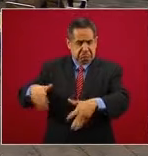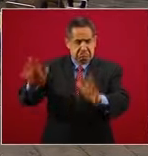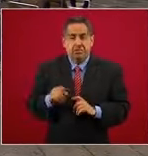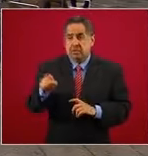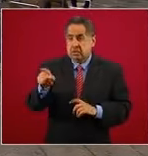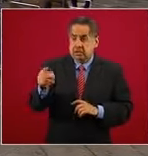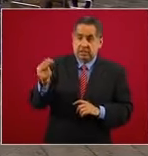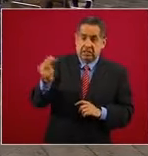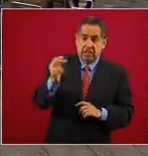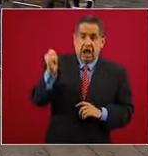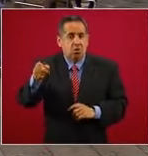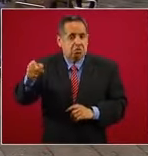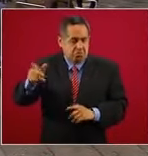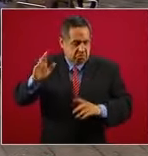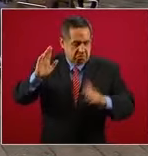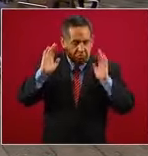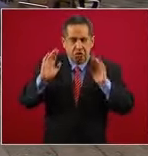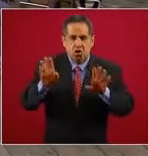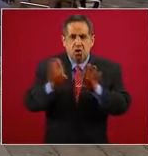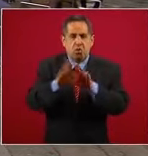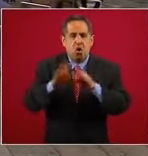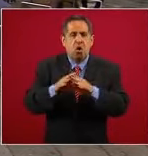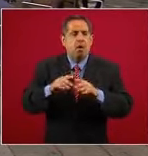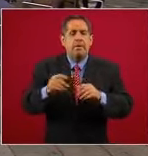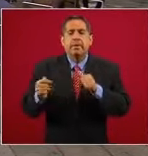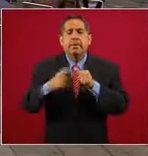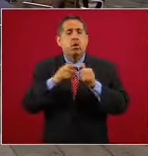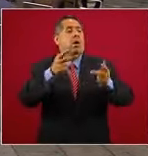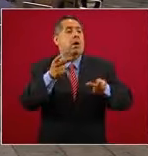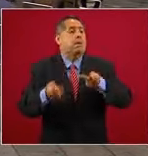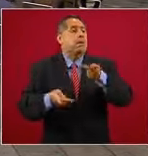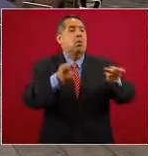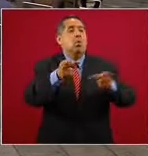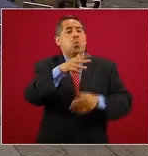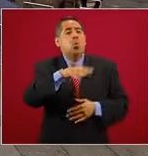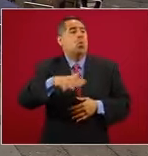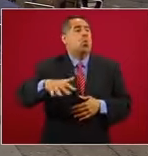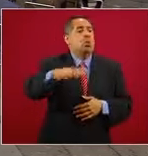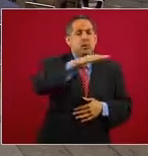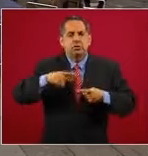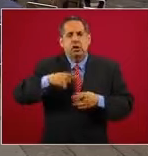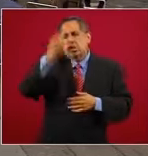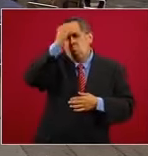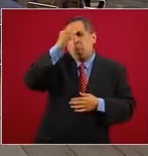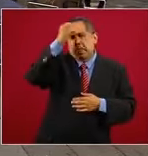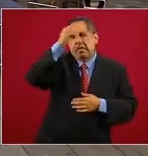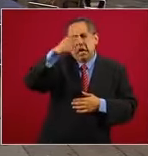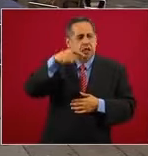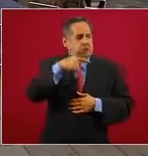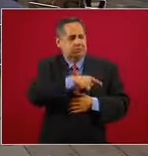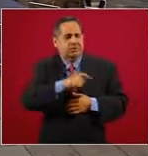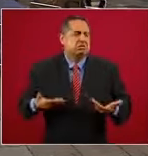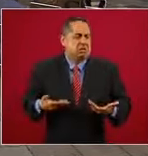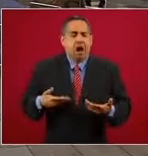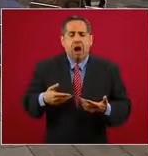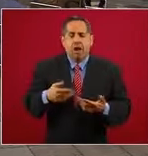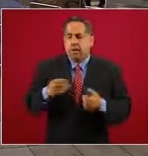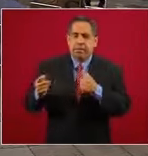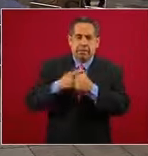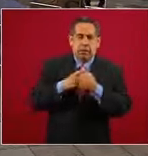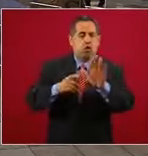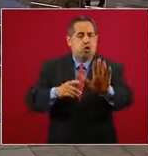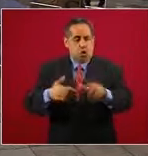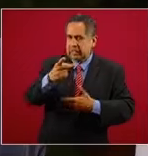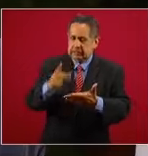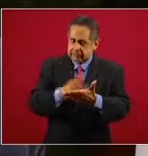necesario se celebre una consulta para conocer la opinión del pueblo. He dicho y reitero que yo